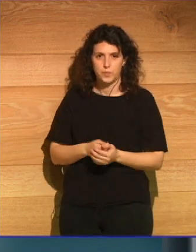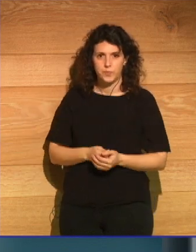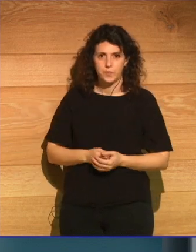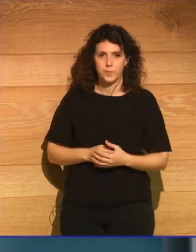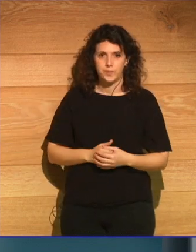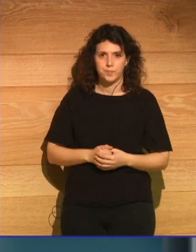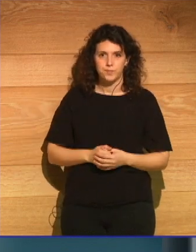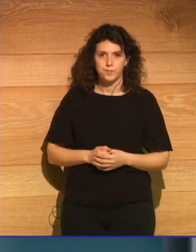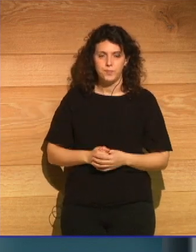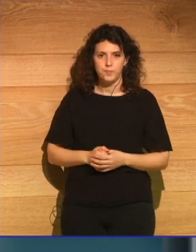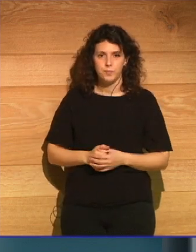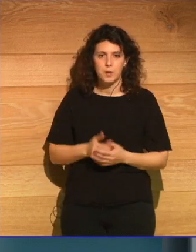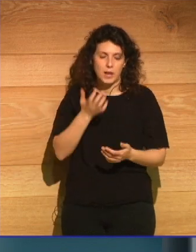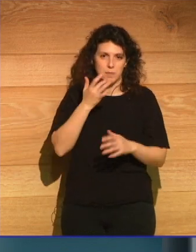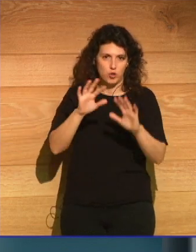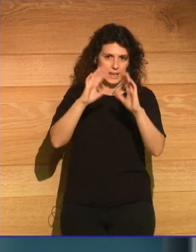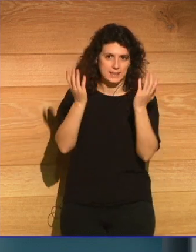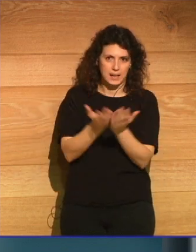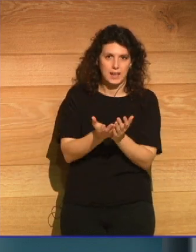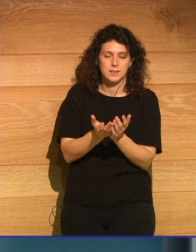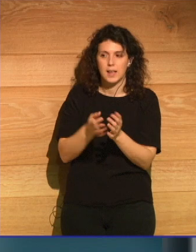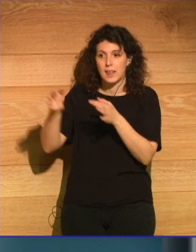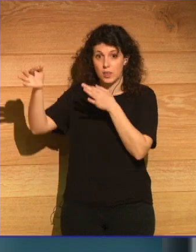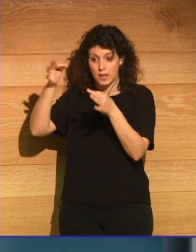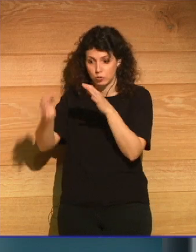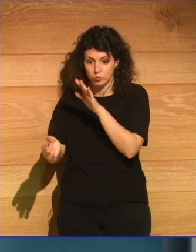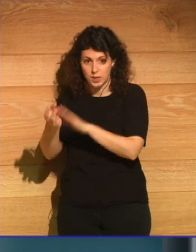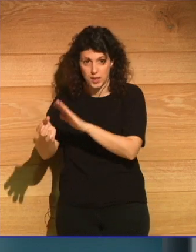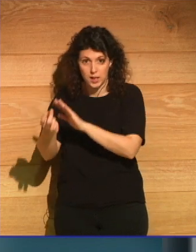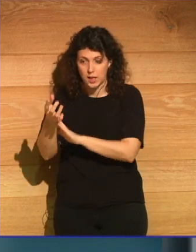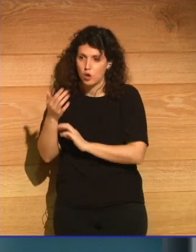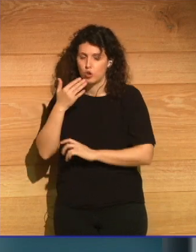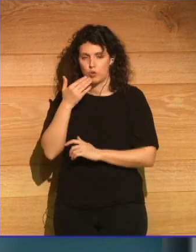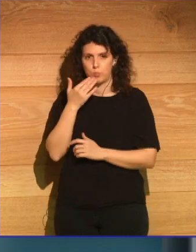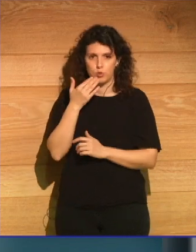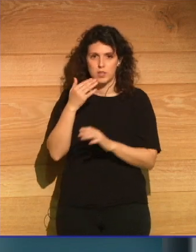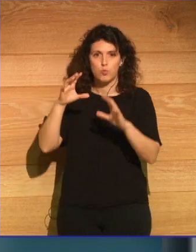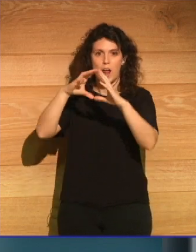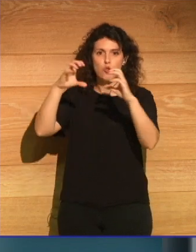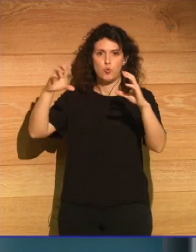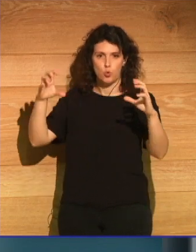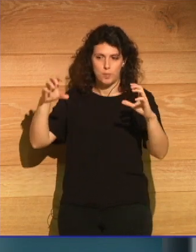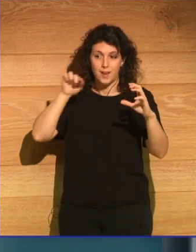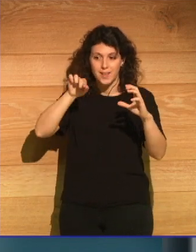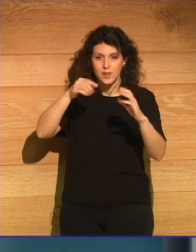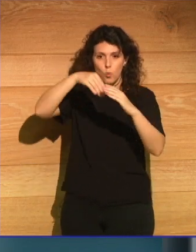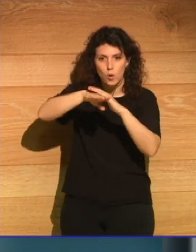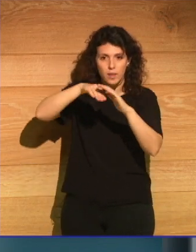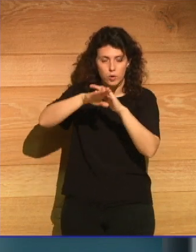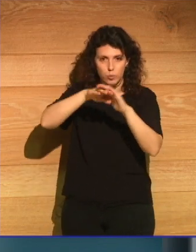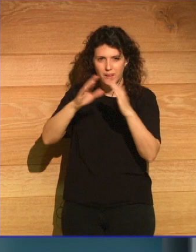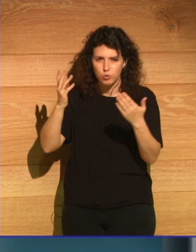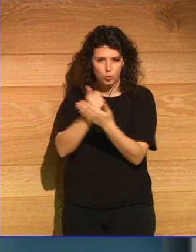Internet y los datos que genera es como una especie de nube o se almacena todo en una nube,